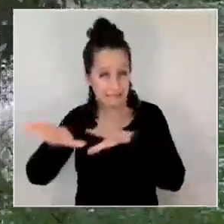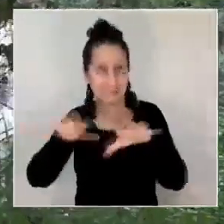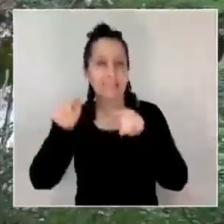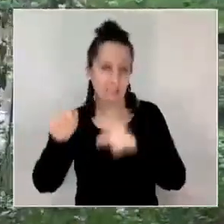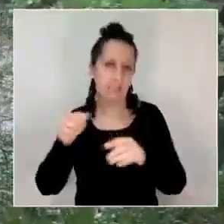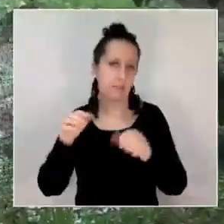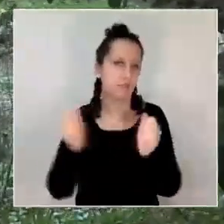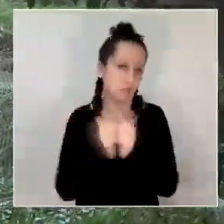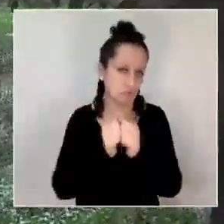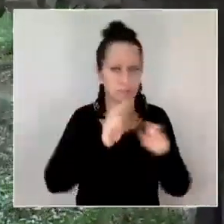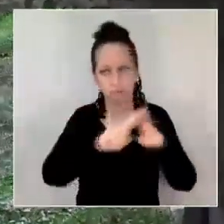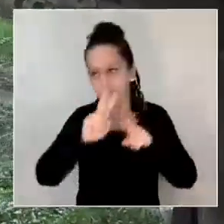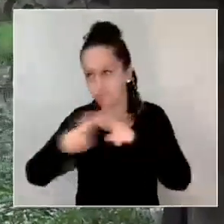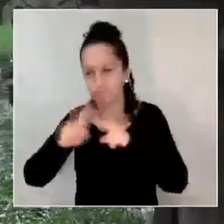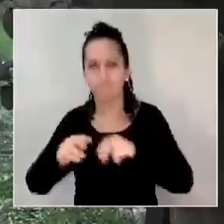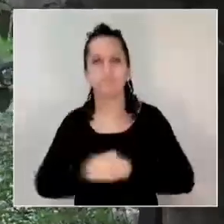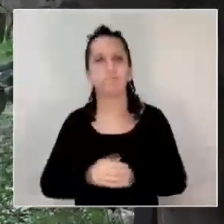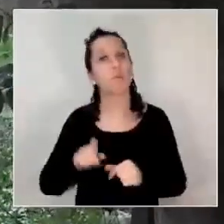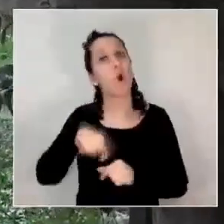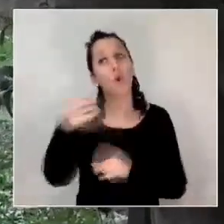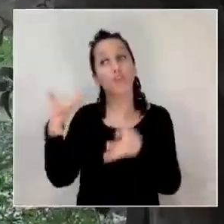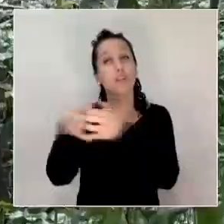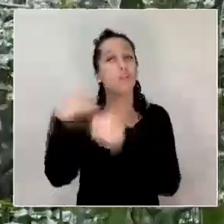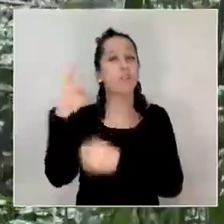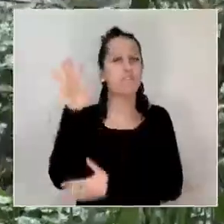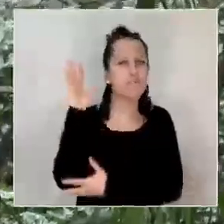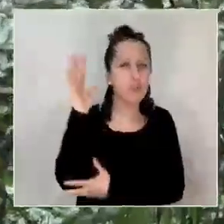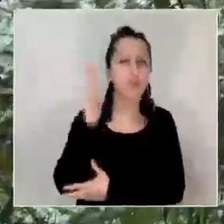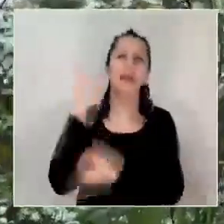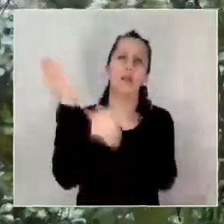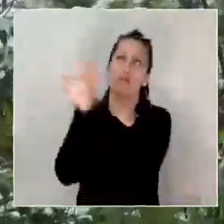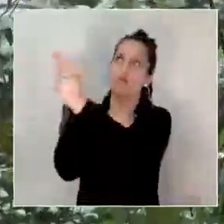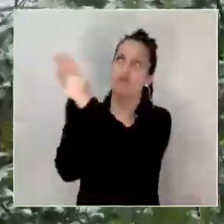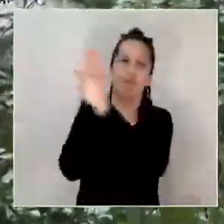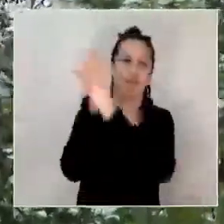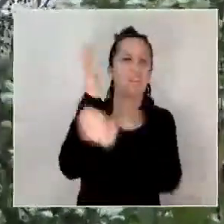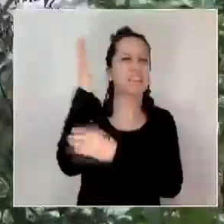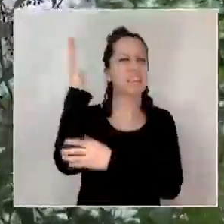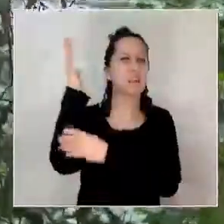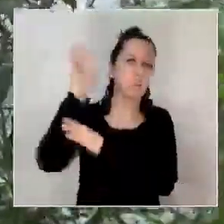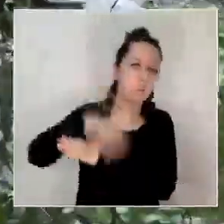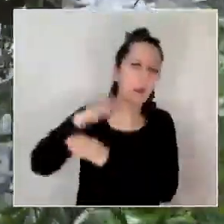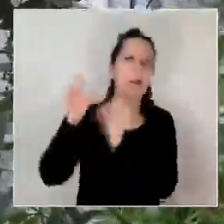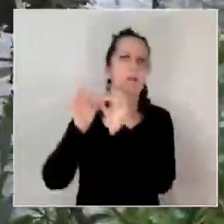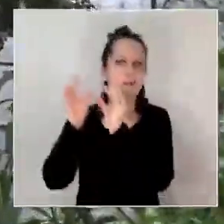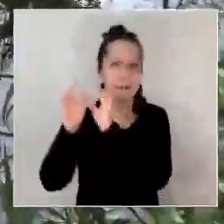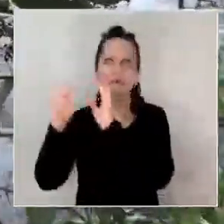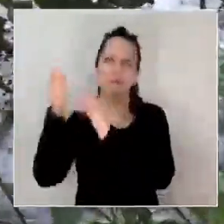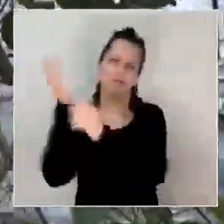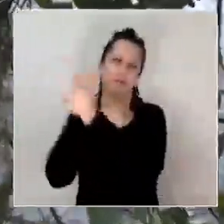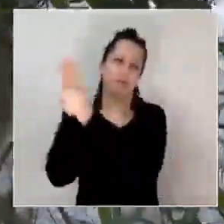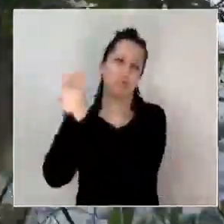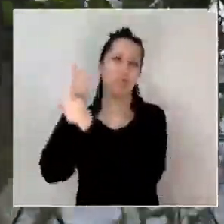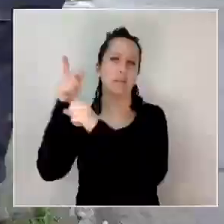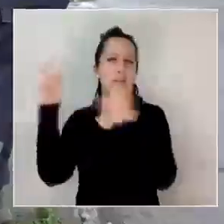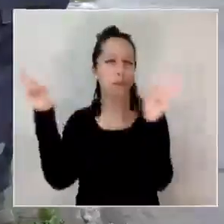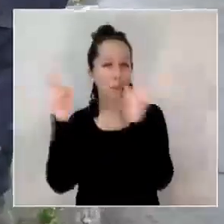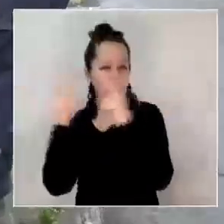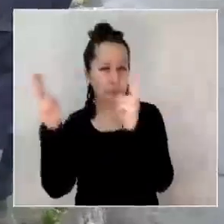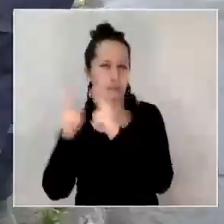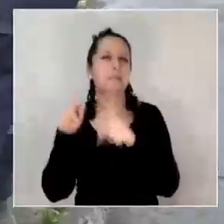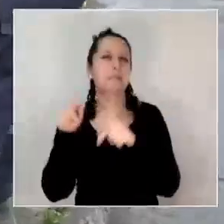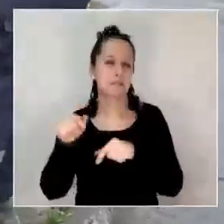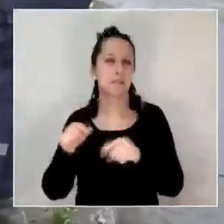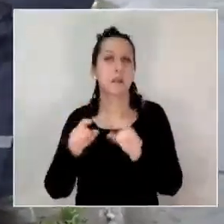En tanto, los equipos forestales se han encargado de la poda oportuna de ganchos en árboles afectados por el temporal y que